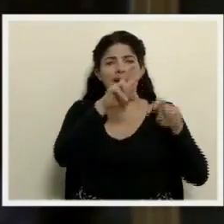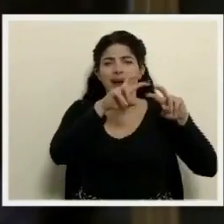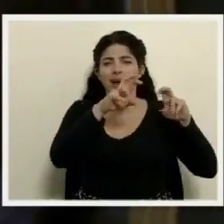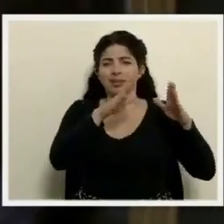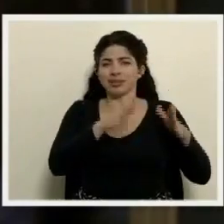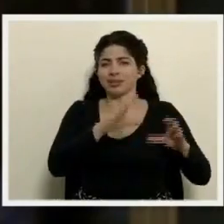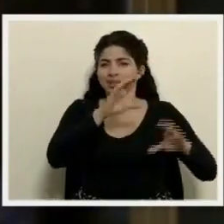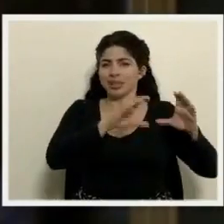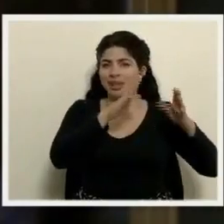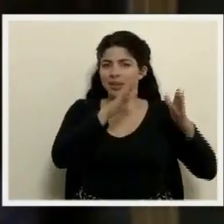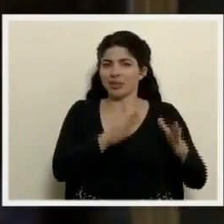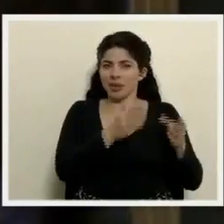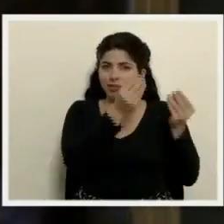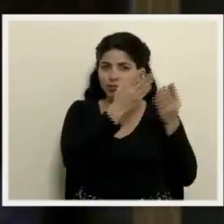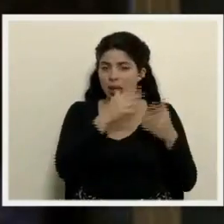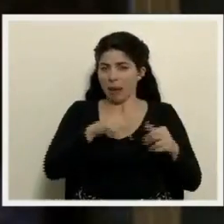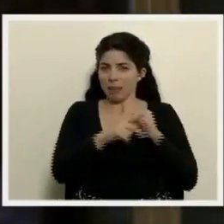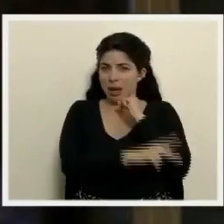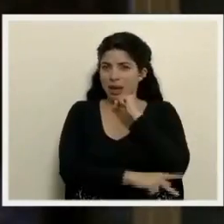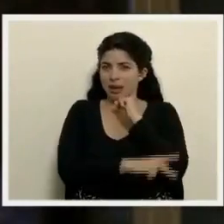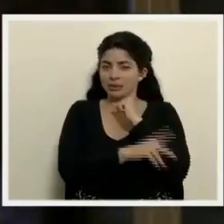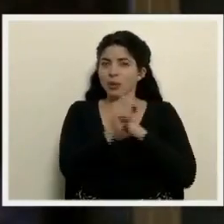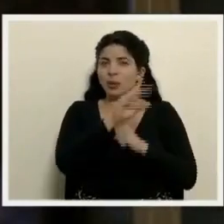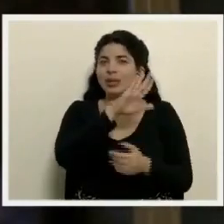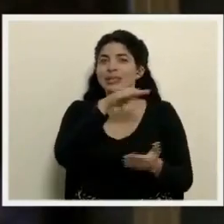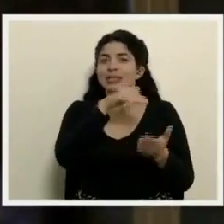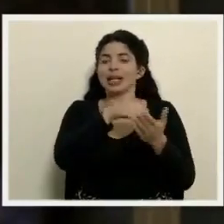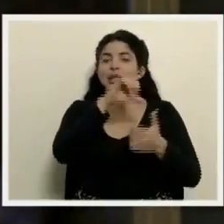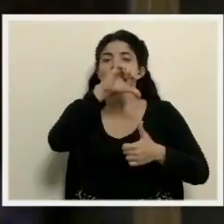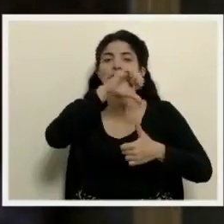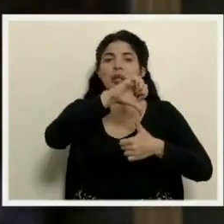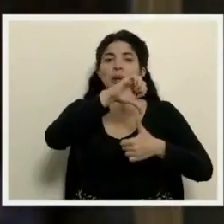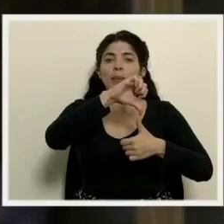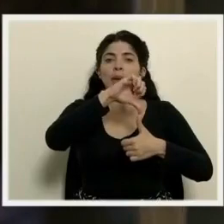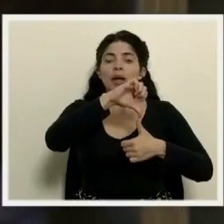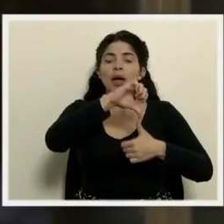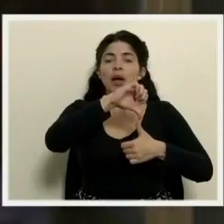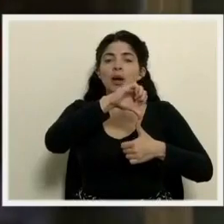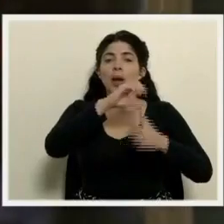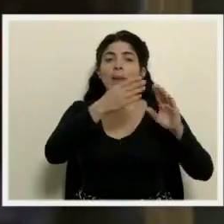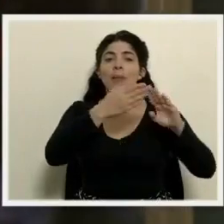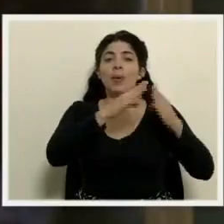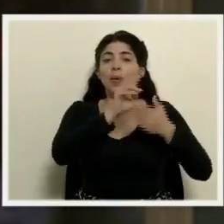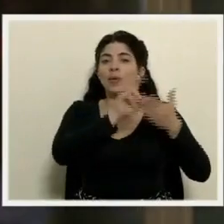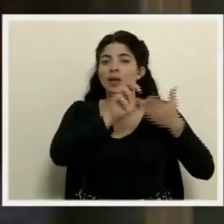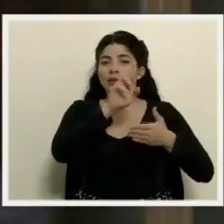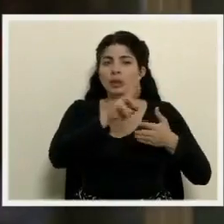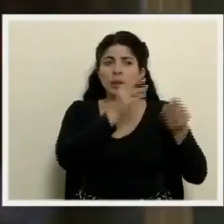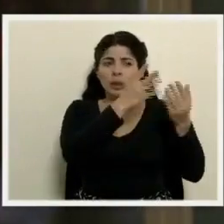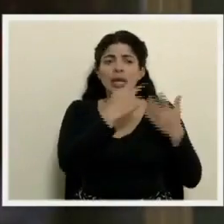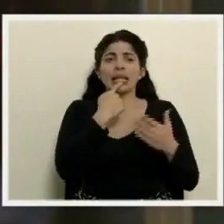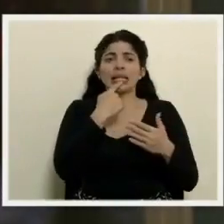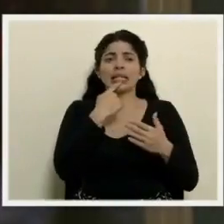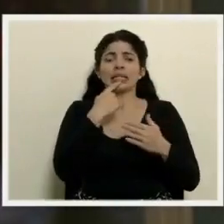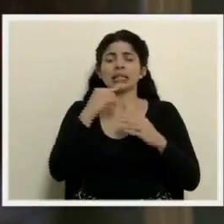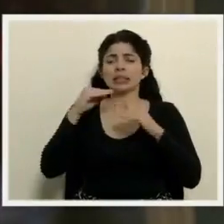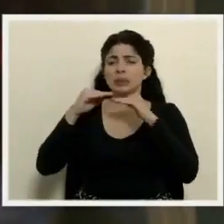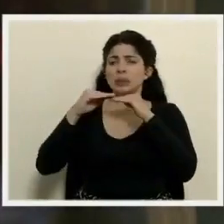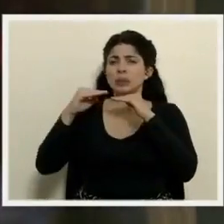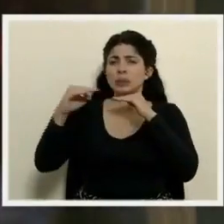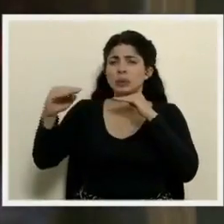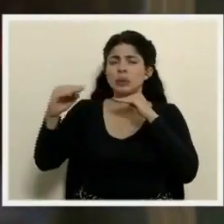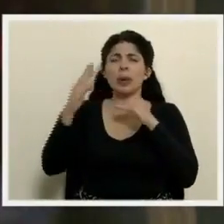científicos que se tienen en el país por parte del centro centroamericano de la población de la UCR. ¿A qué